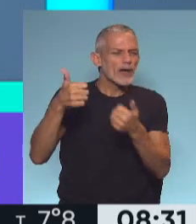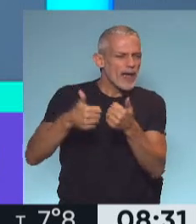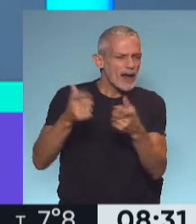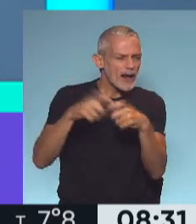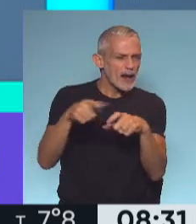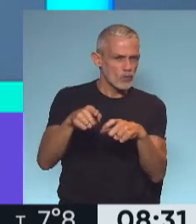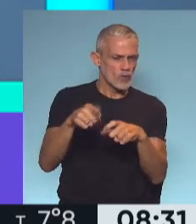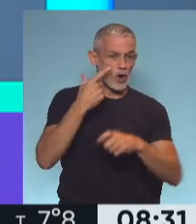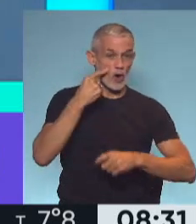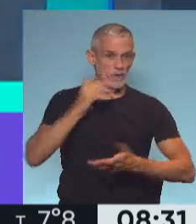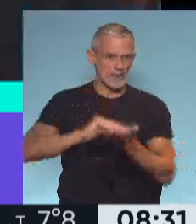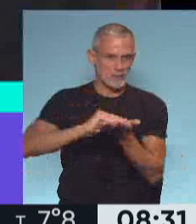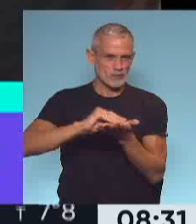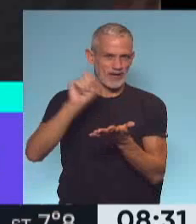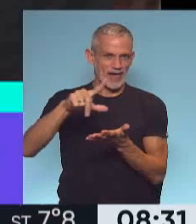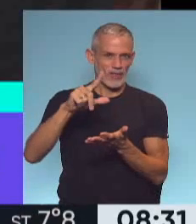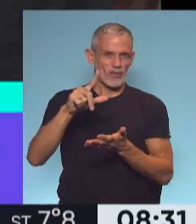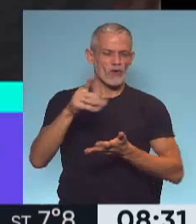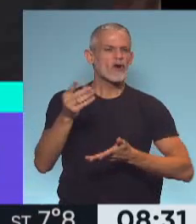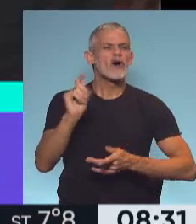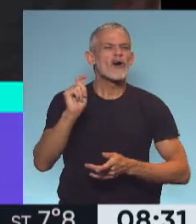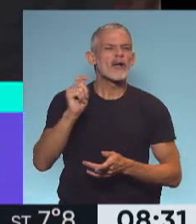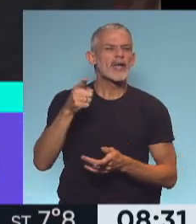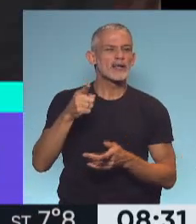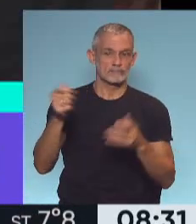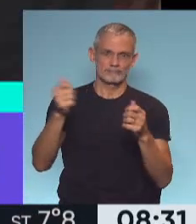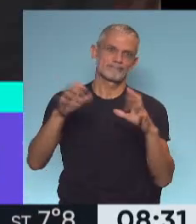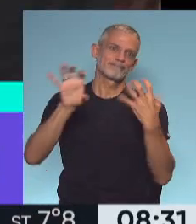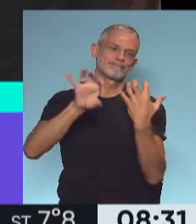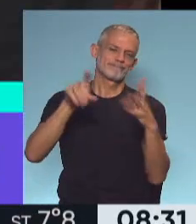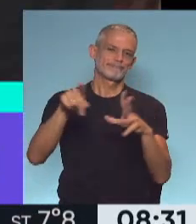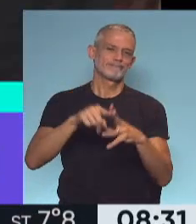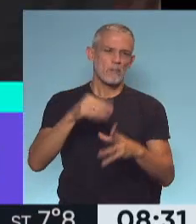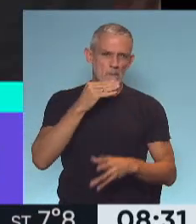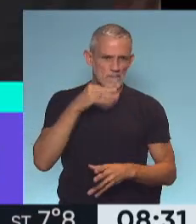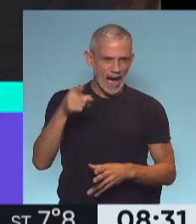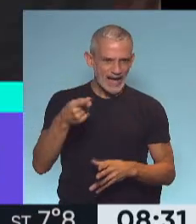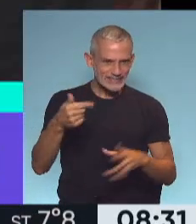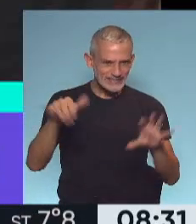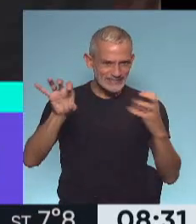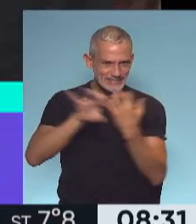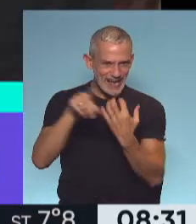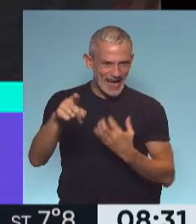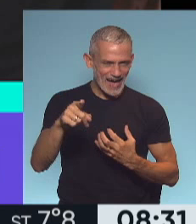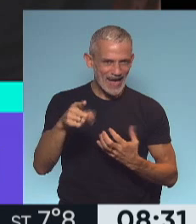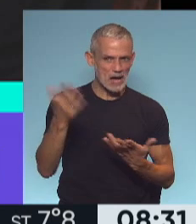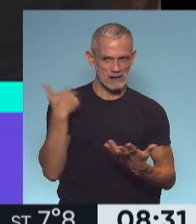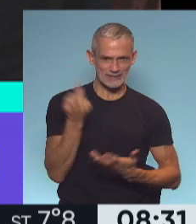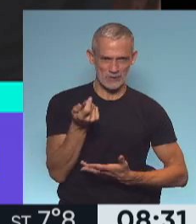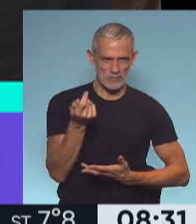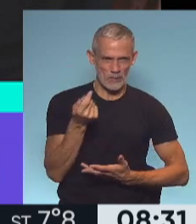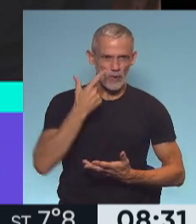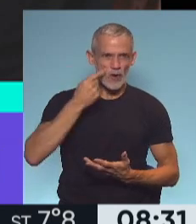reunido este diputado demócrata. Allí lo vemos, Sergio Massa, así es. Hace muy poquito